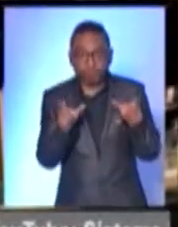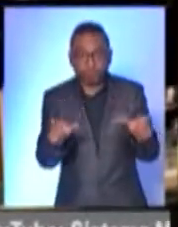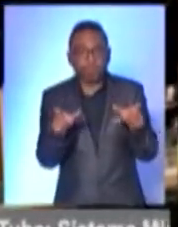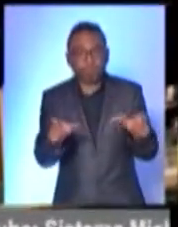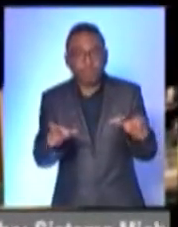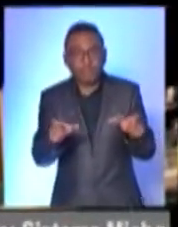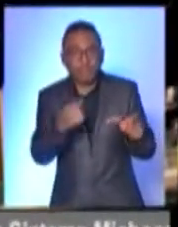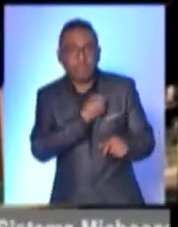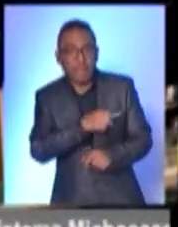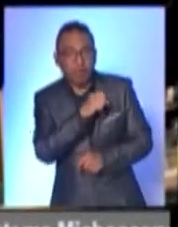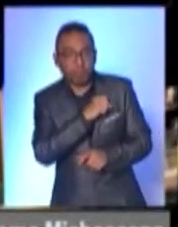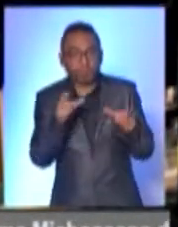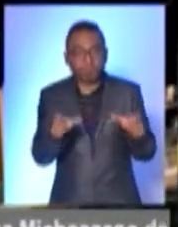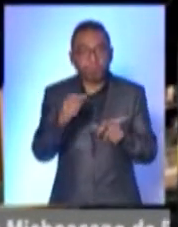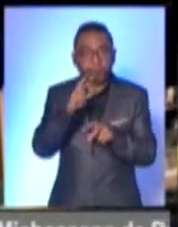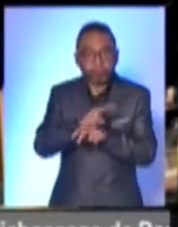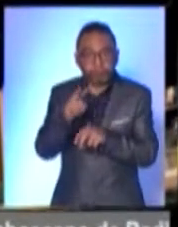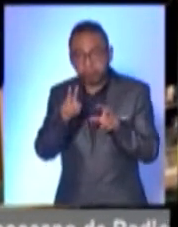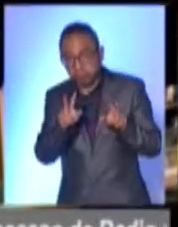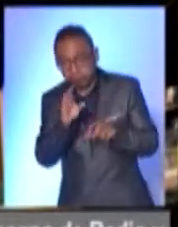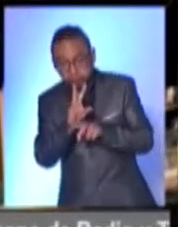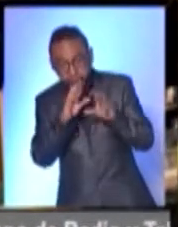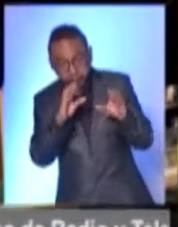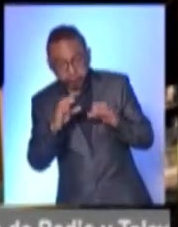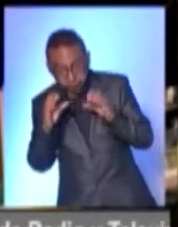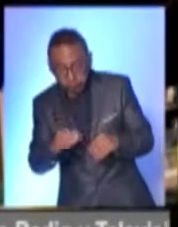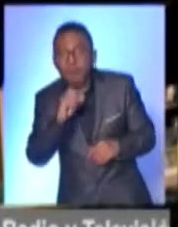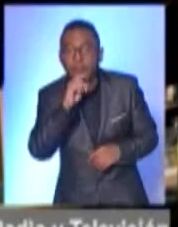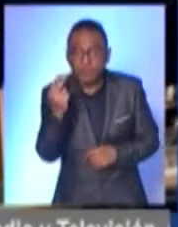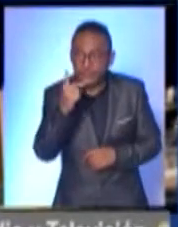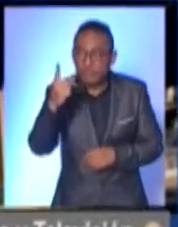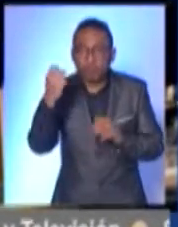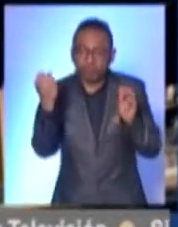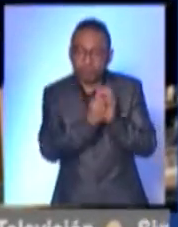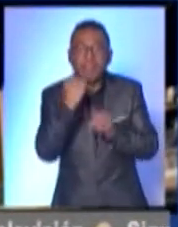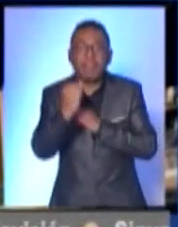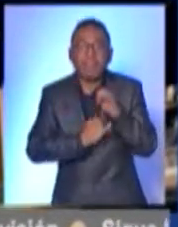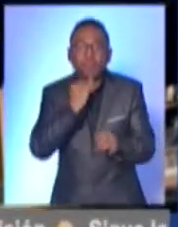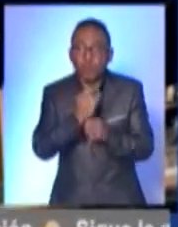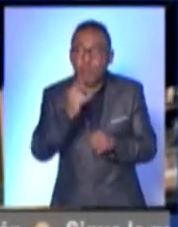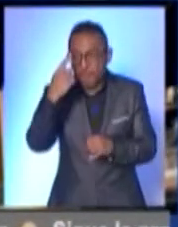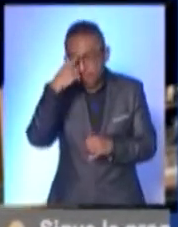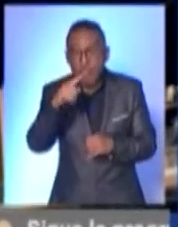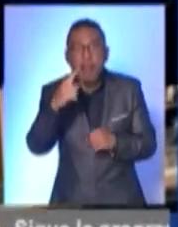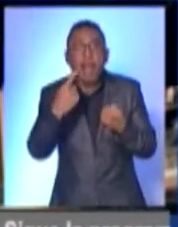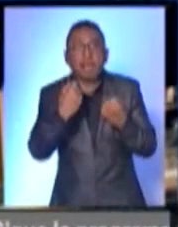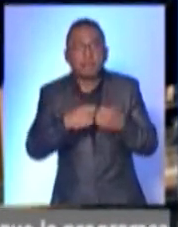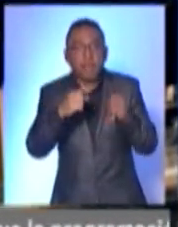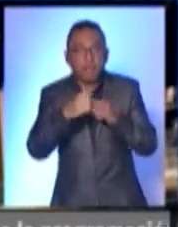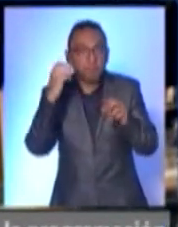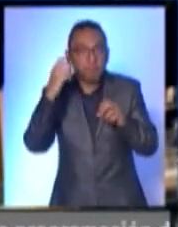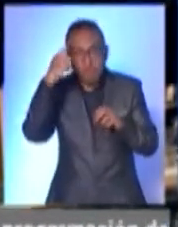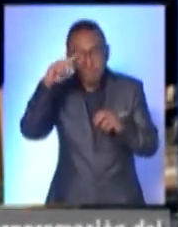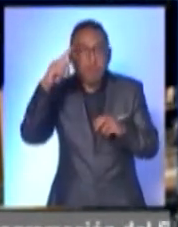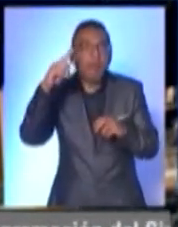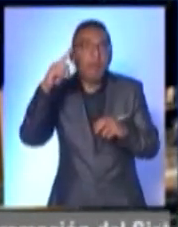Nos formó parte también de la posibilidad de adquirir un sello internacional de viaje seguro, en el cual nos convertimos en